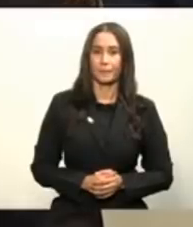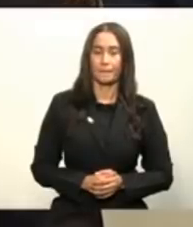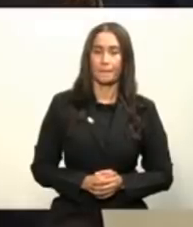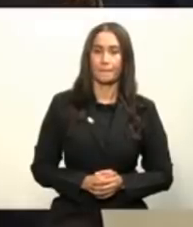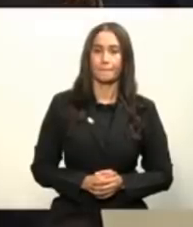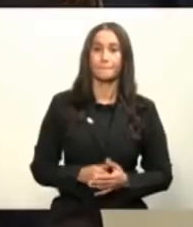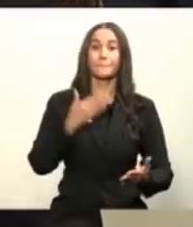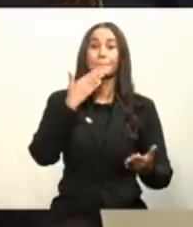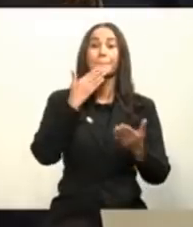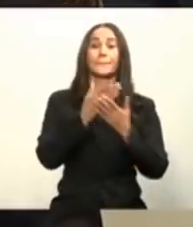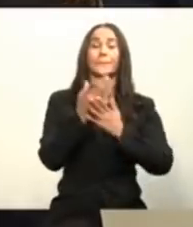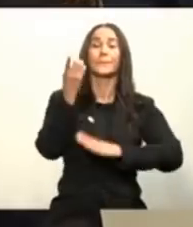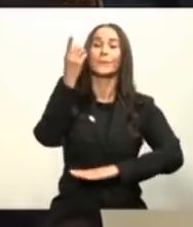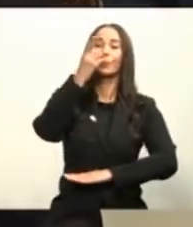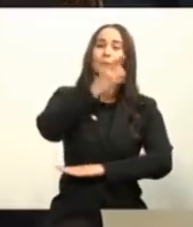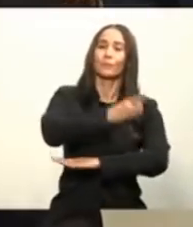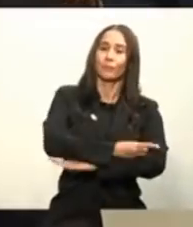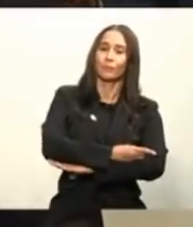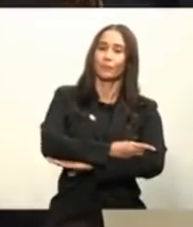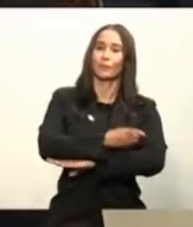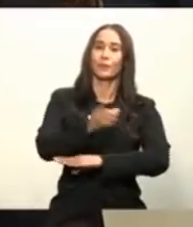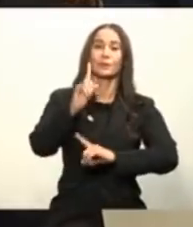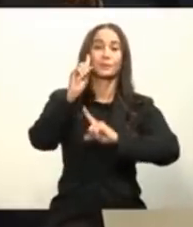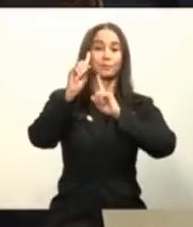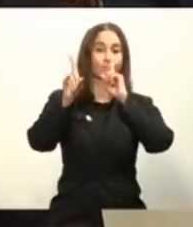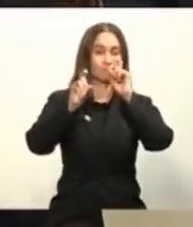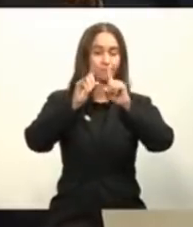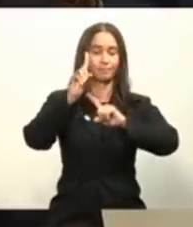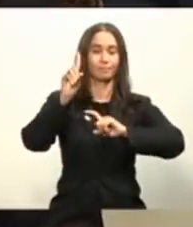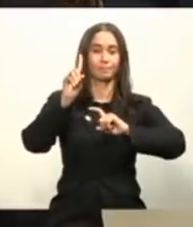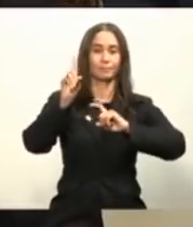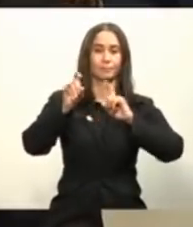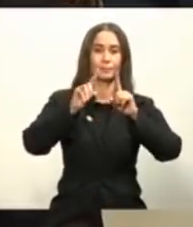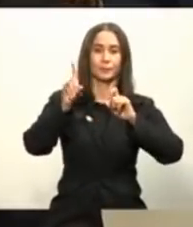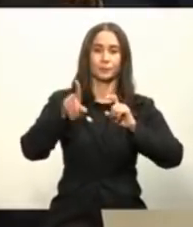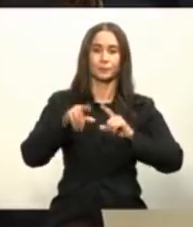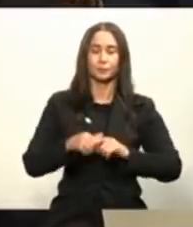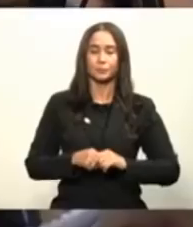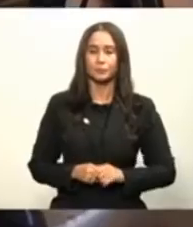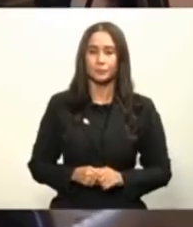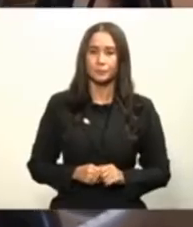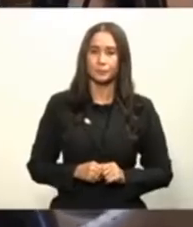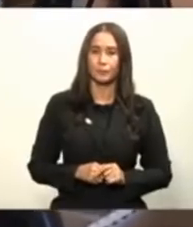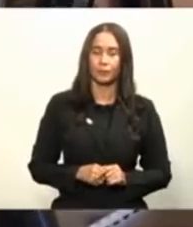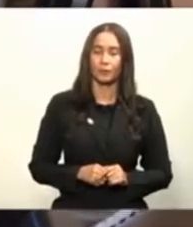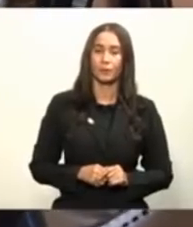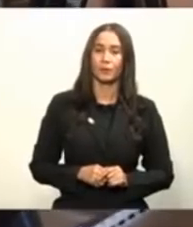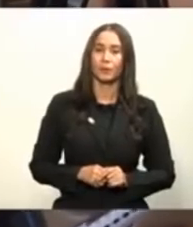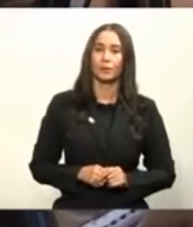Buenos días soy Altagracia Ortiz de la edición de salud del periódico Hoy